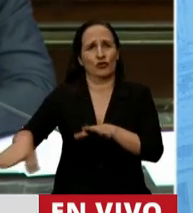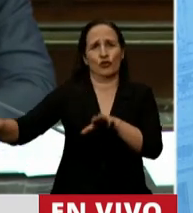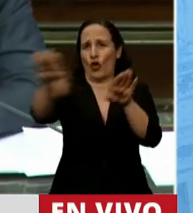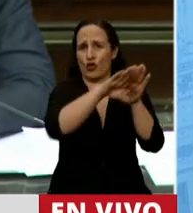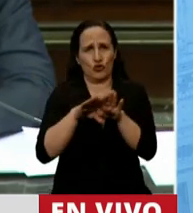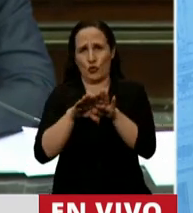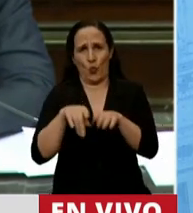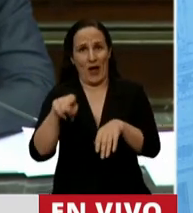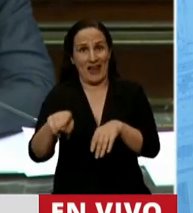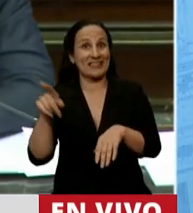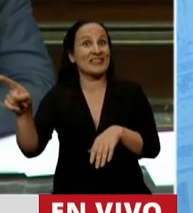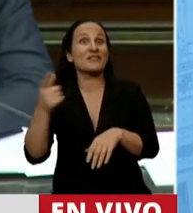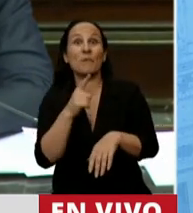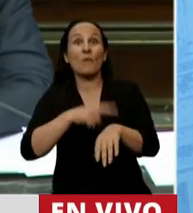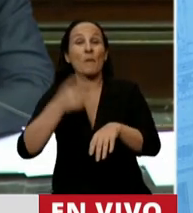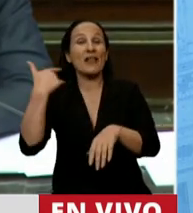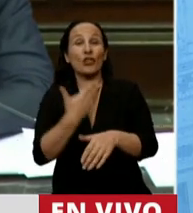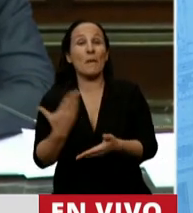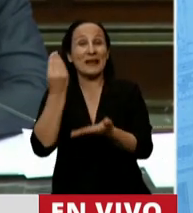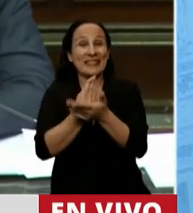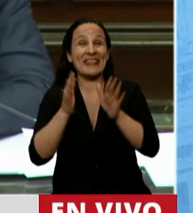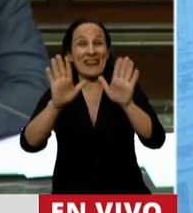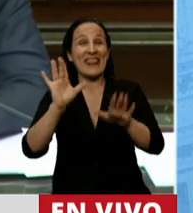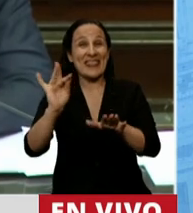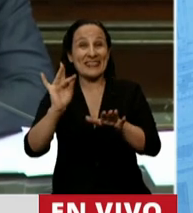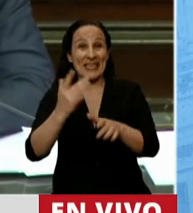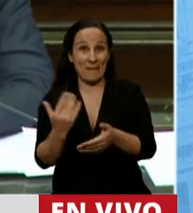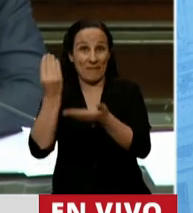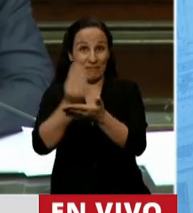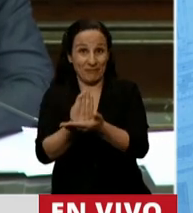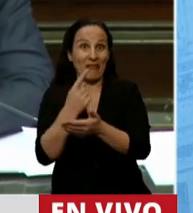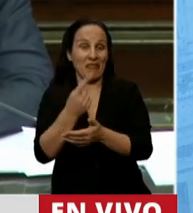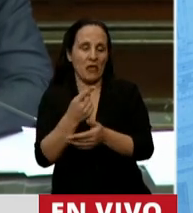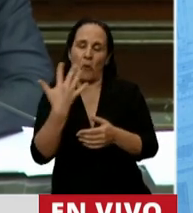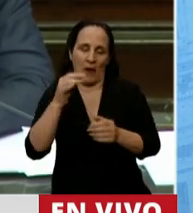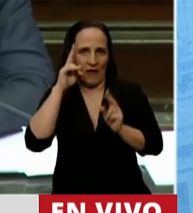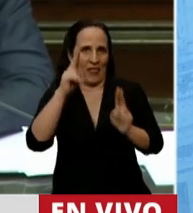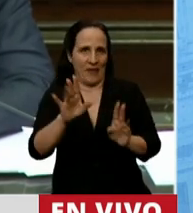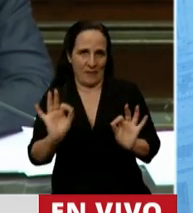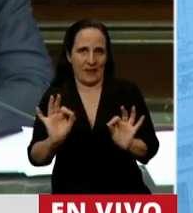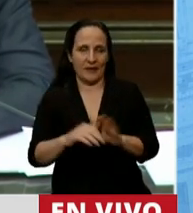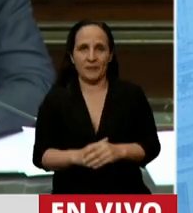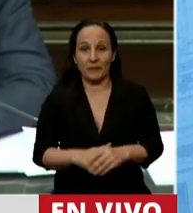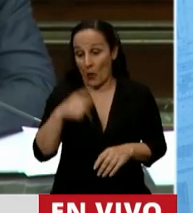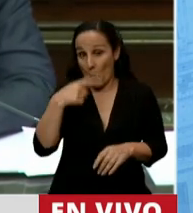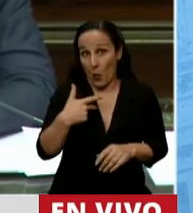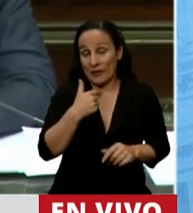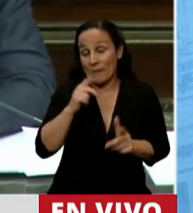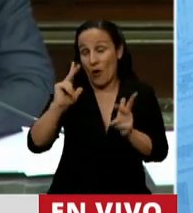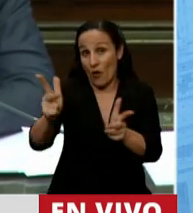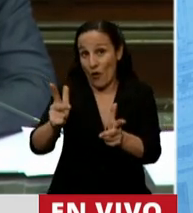Esto fue parte del discurso de asunción del presidente del 10 de diciembre en la Cámara. Por último, no puedo dejar de